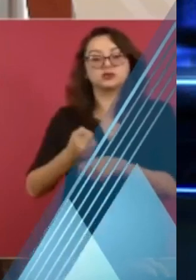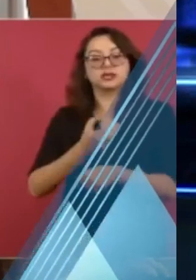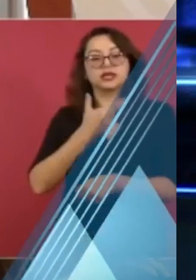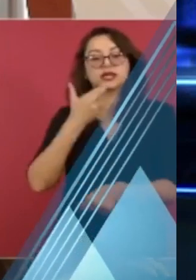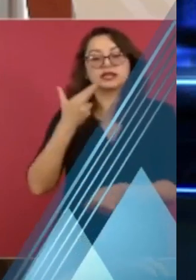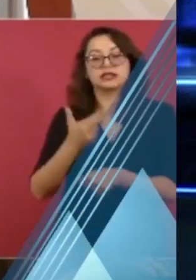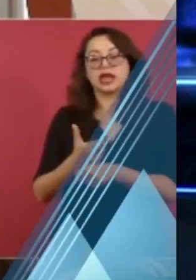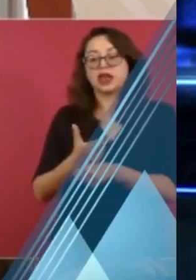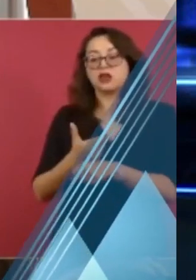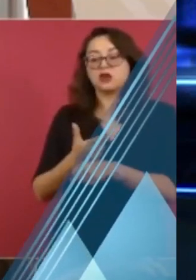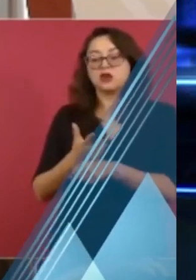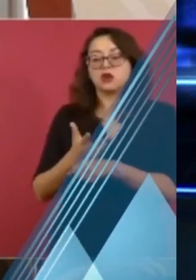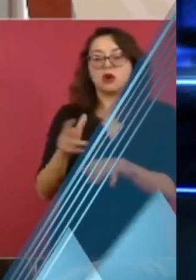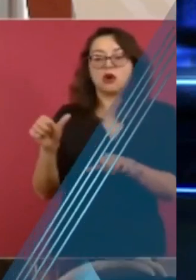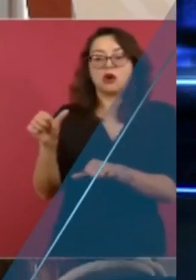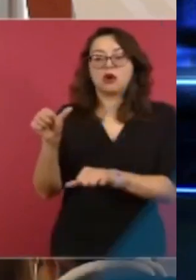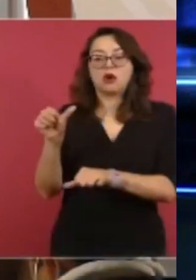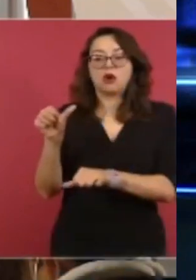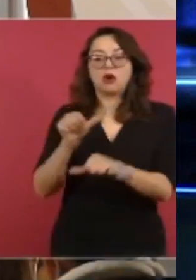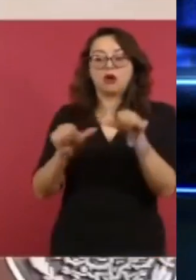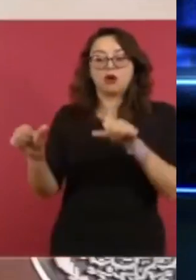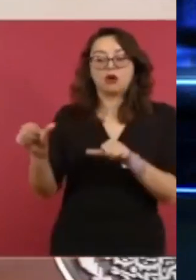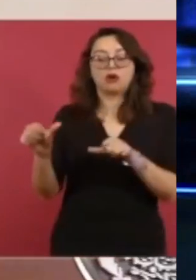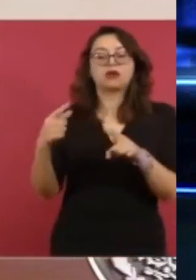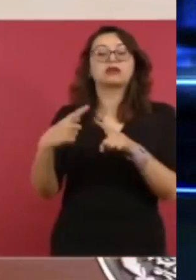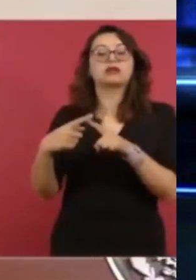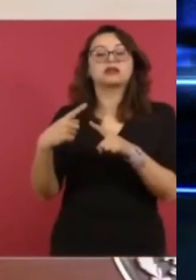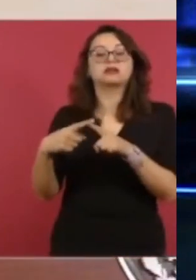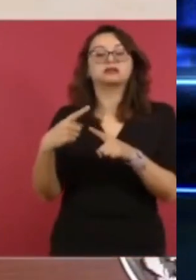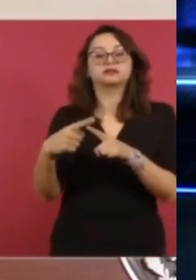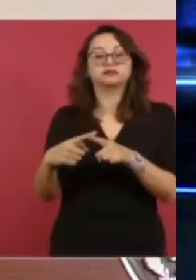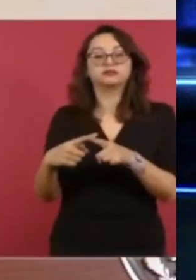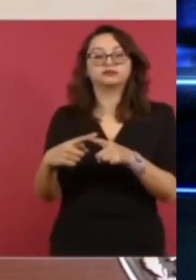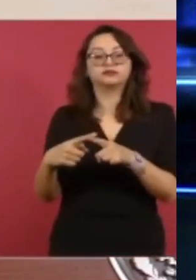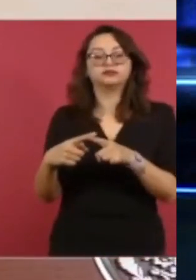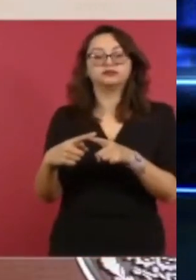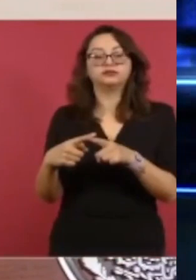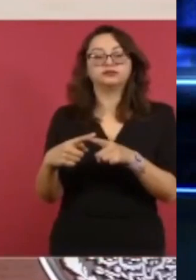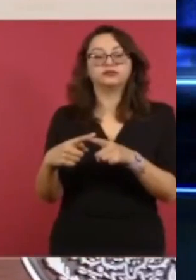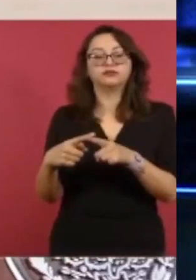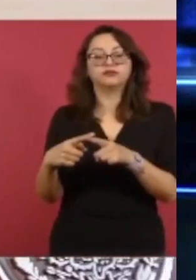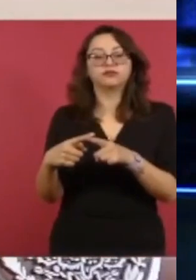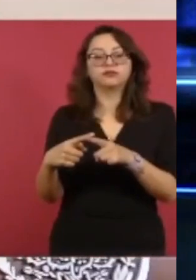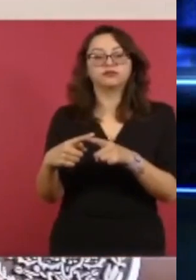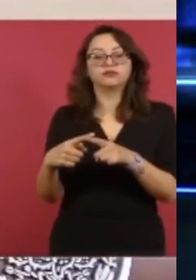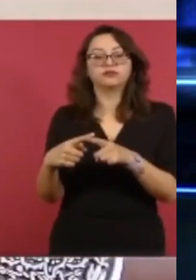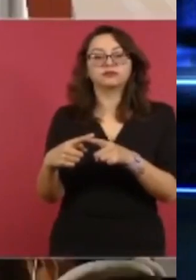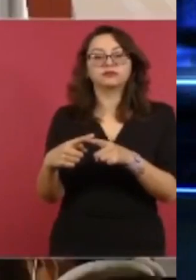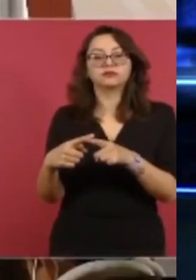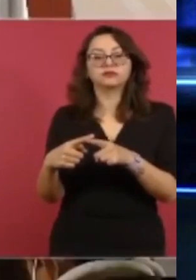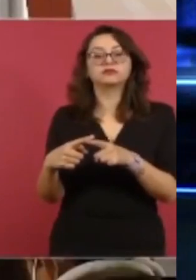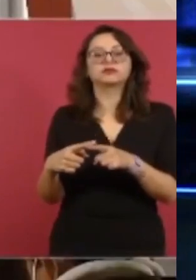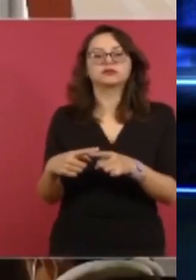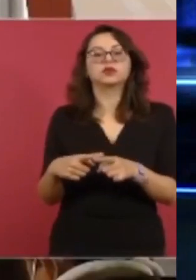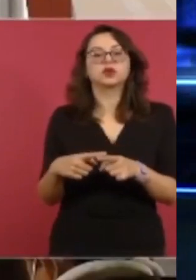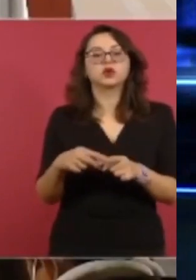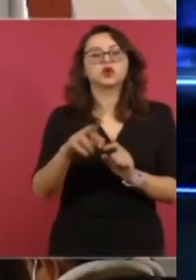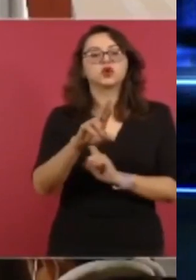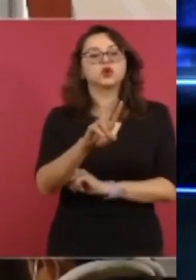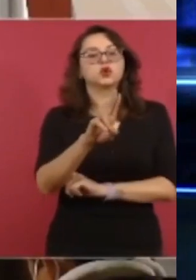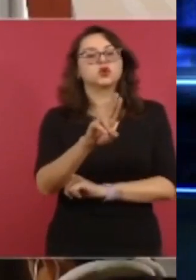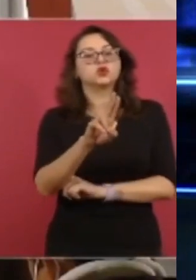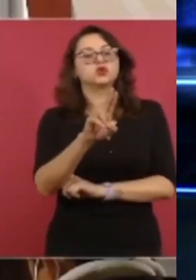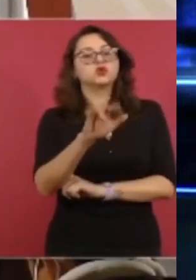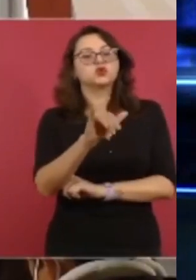¿Su nombre completo de Ruy? Ruy López Vidaura. Sí, Ruy López.